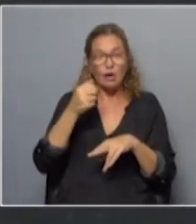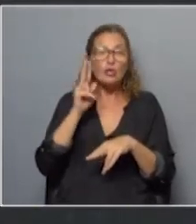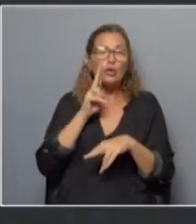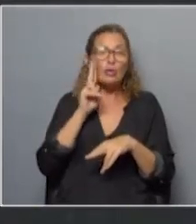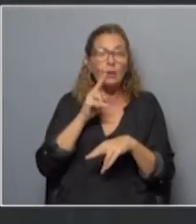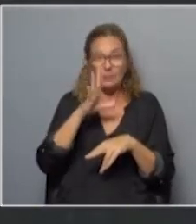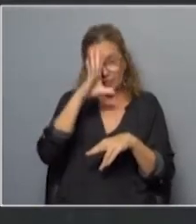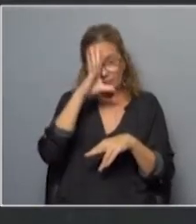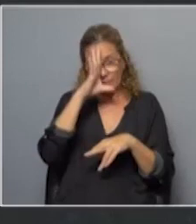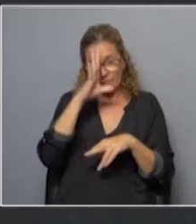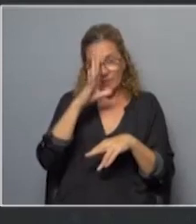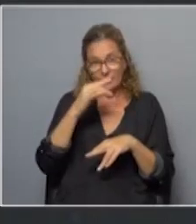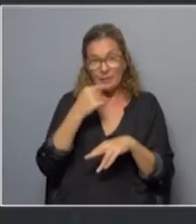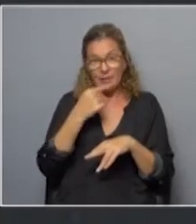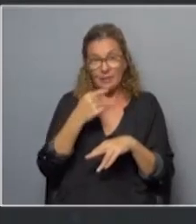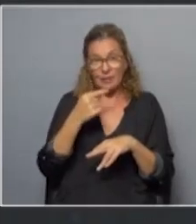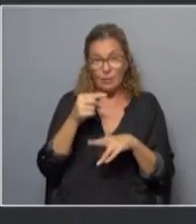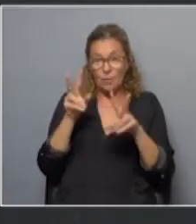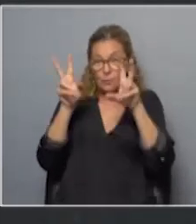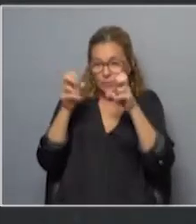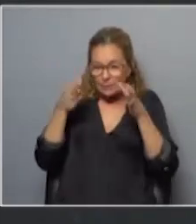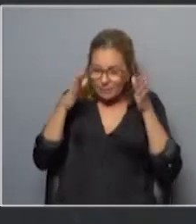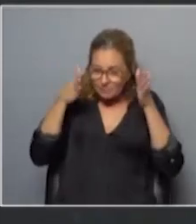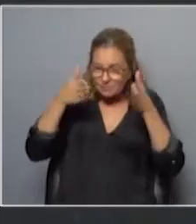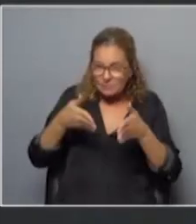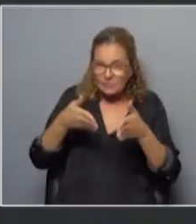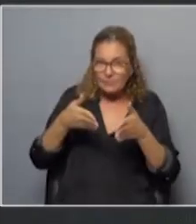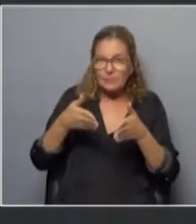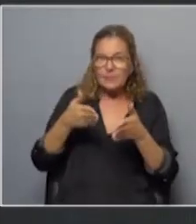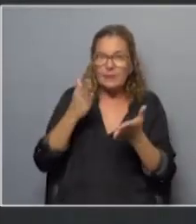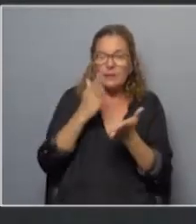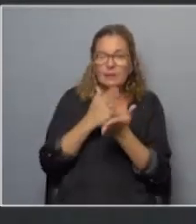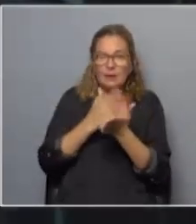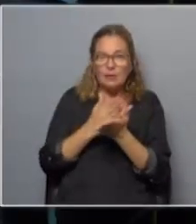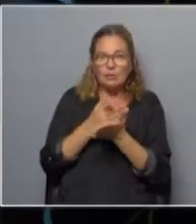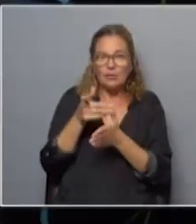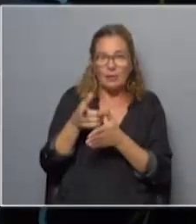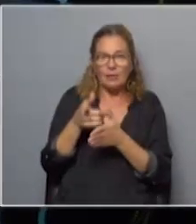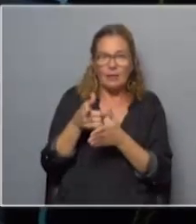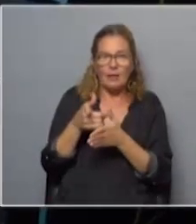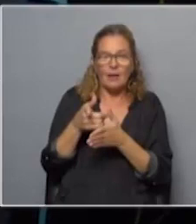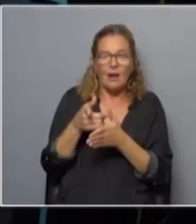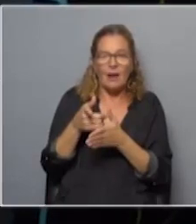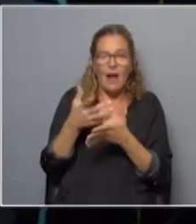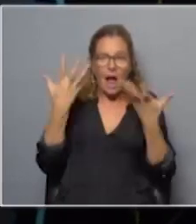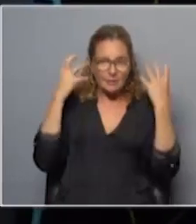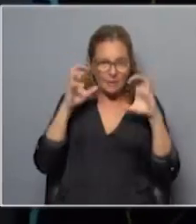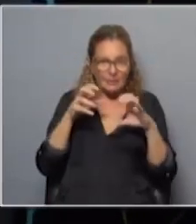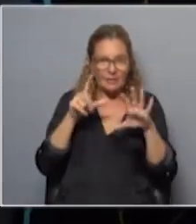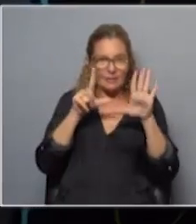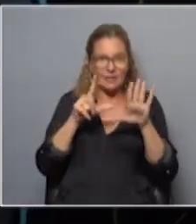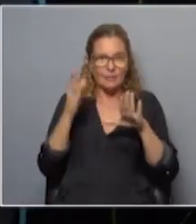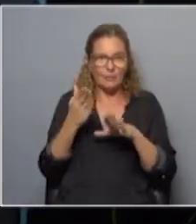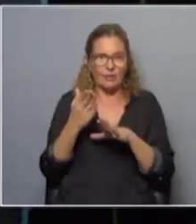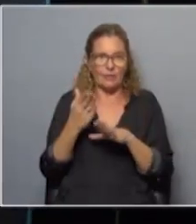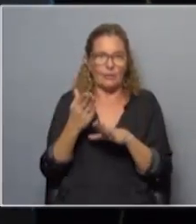para febrero determinar un tópico específico que fuera el uso y derecho de la imagen de la pantera rosa que nada fue el 7% de